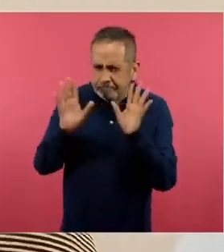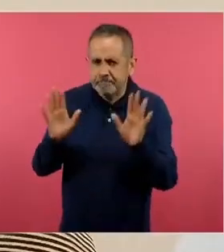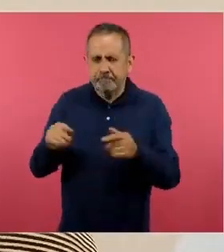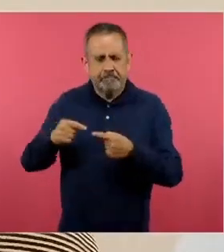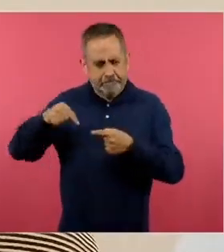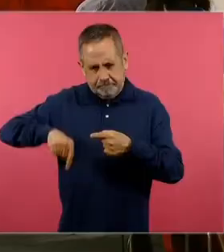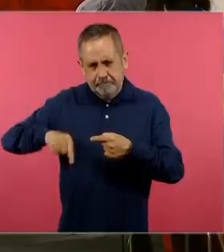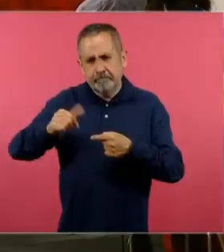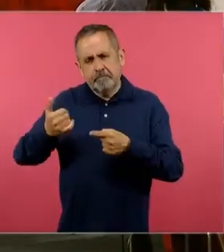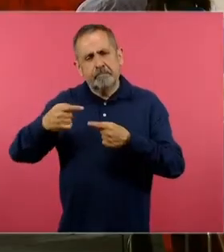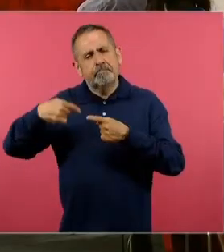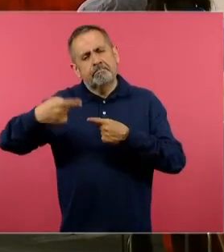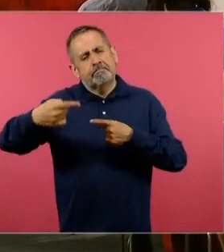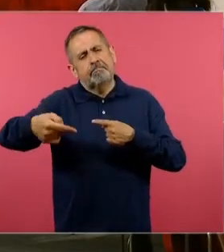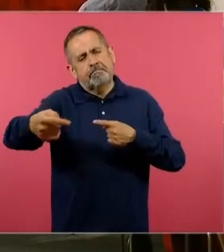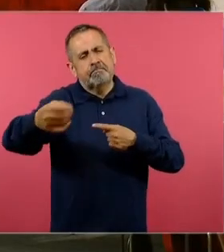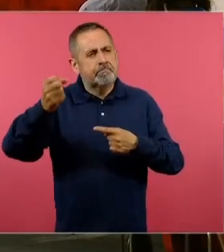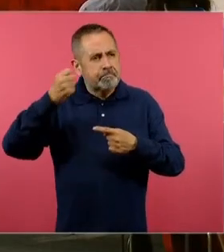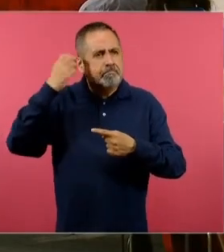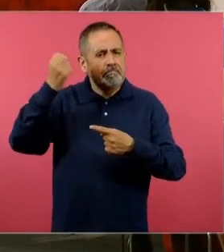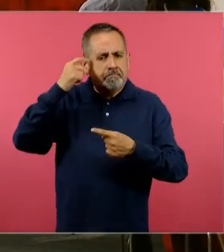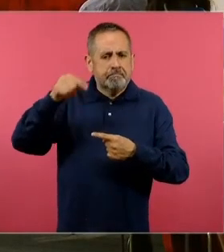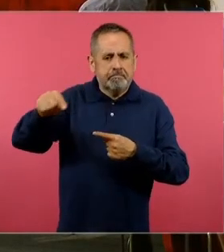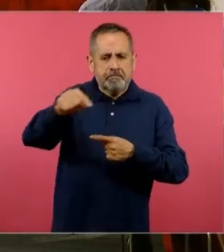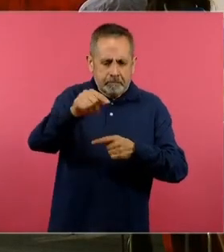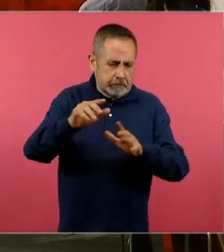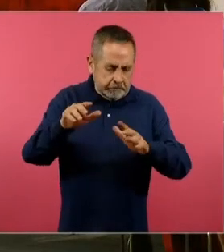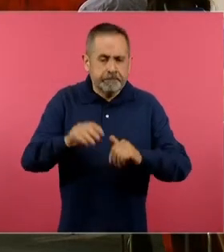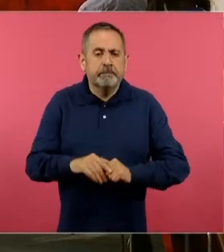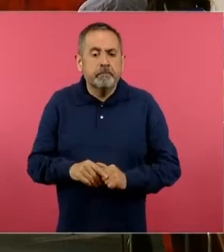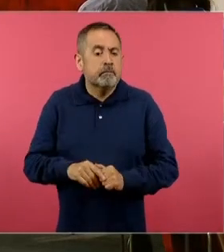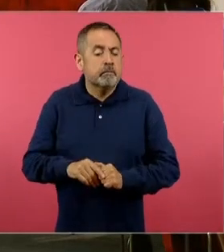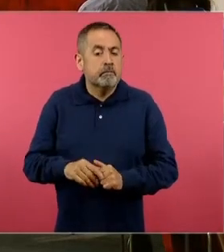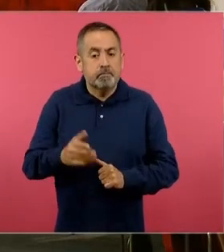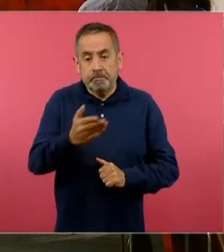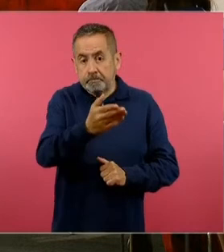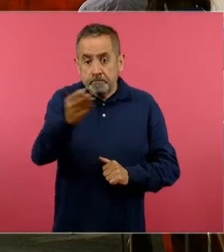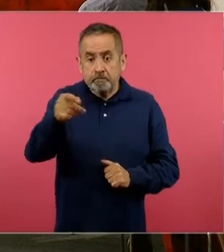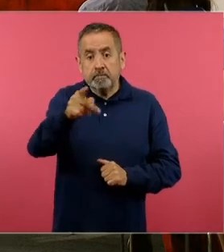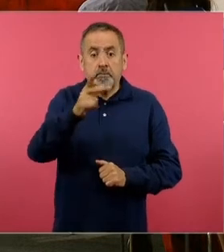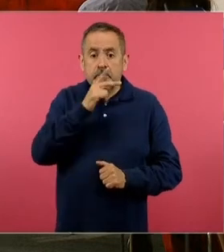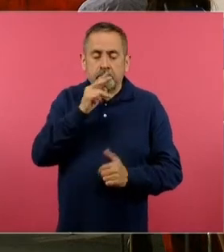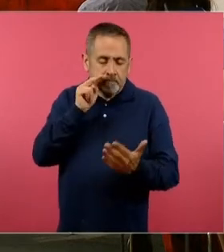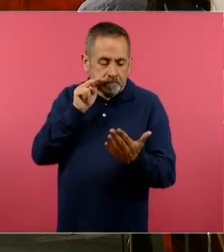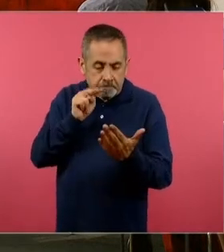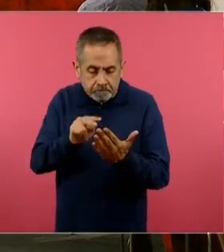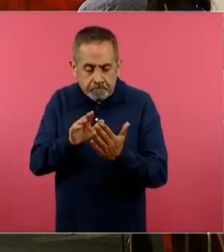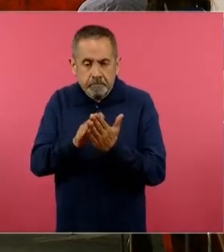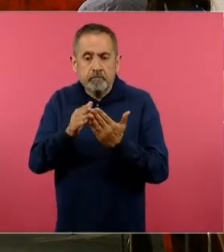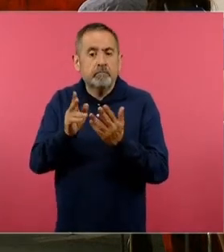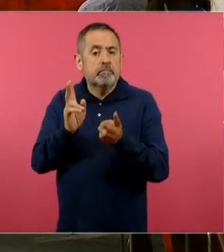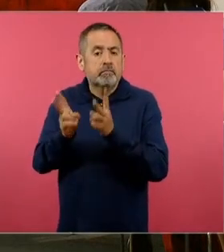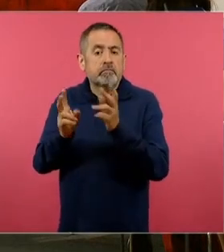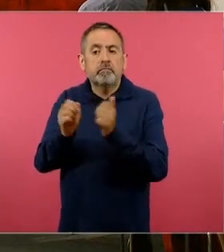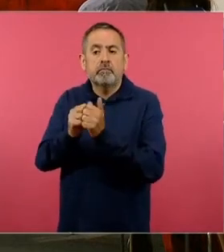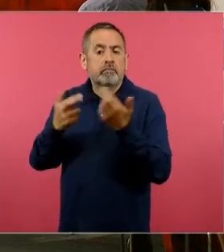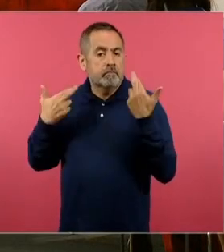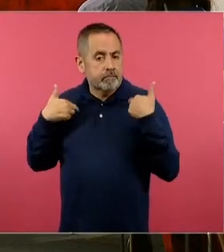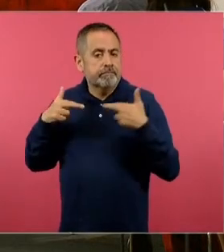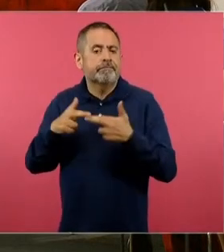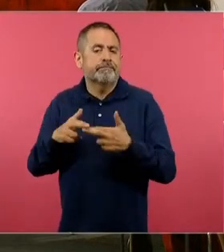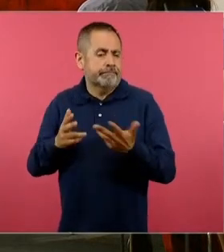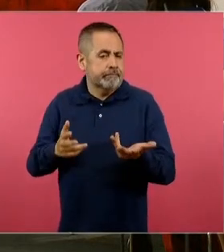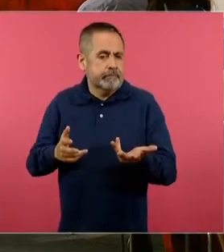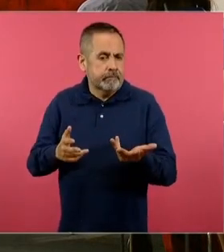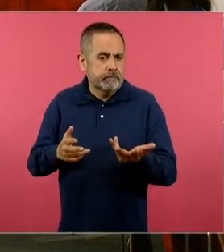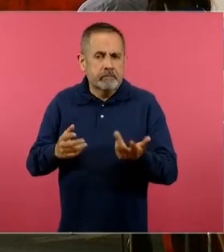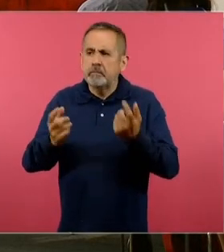y por otro lado, también acudir un poco a las inquietudes que los mismos maestros han manifestado respecto